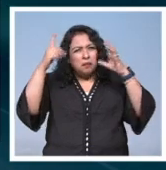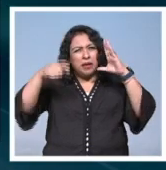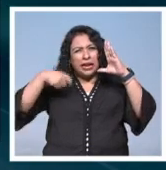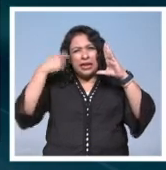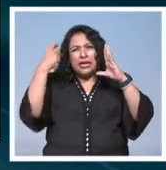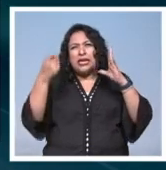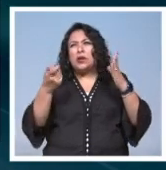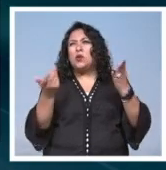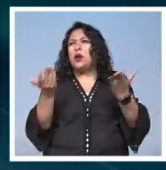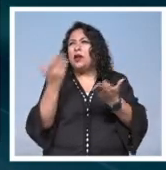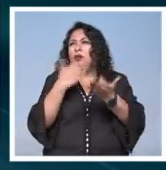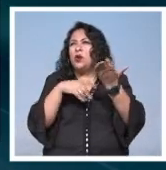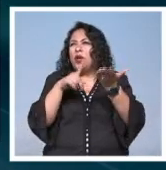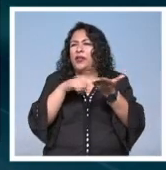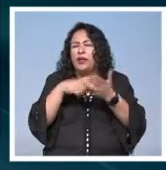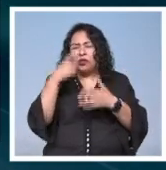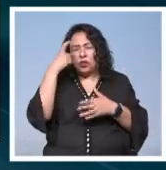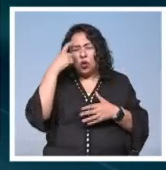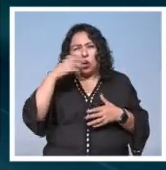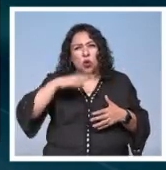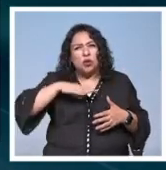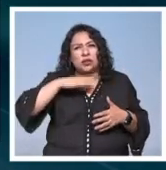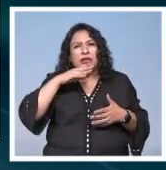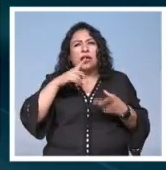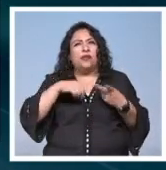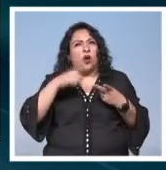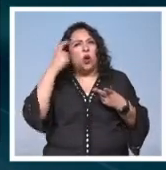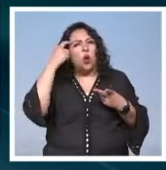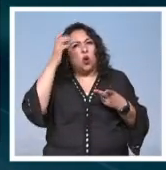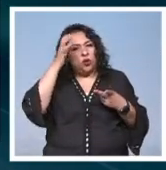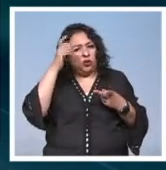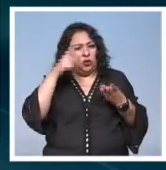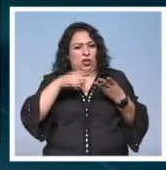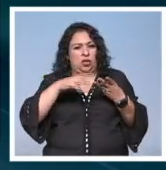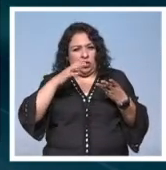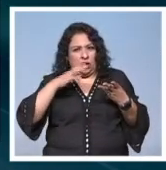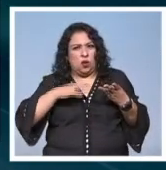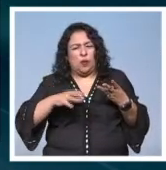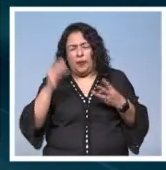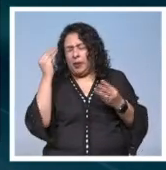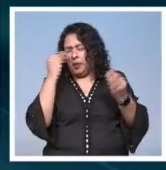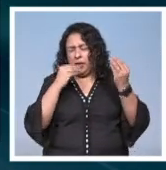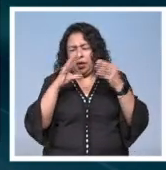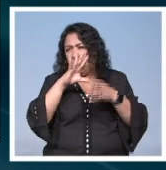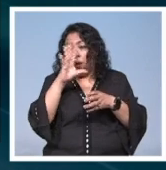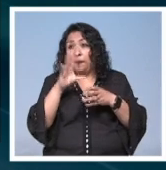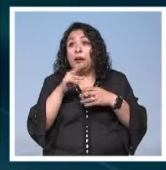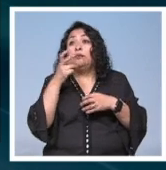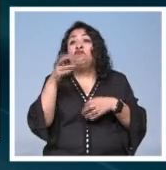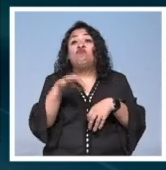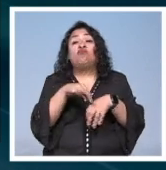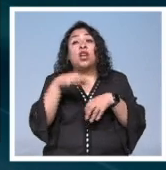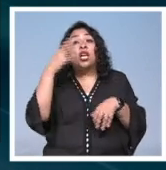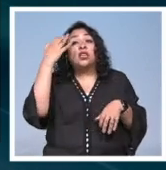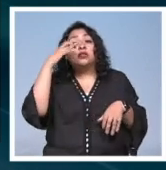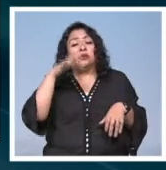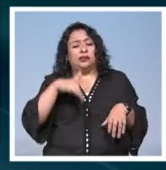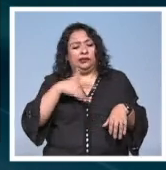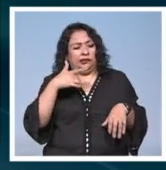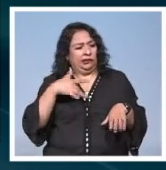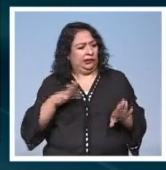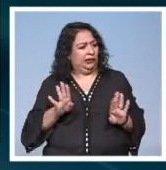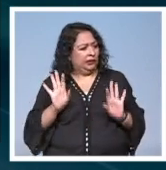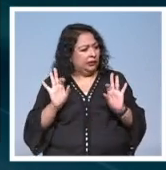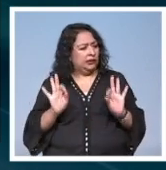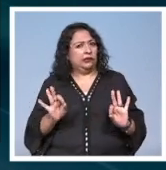en el inconsciente en el consciente en el cuerpo Es una vivencia que genera las condiciones